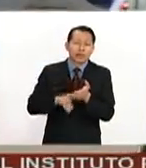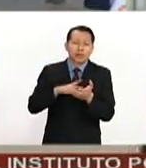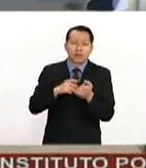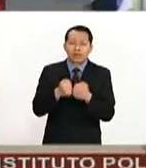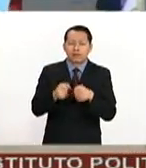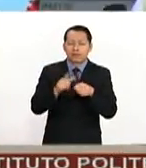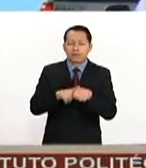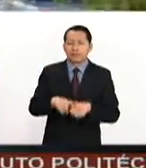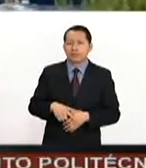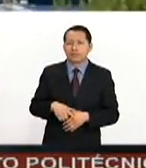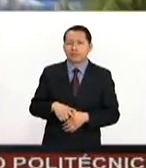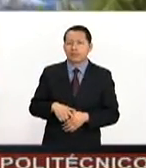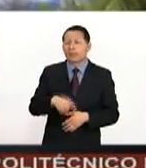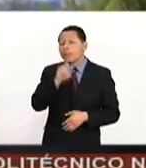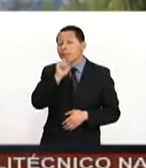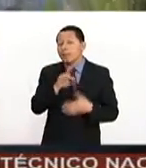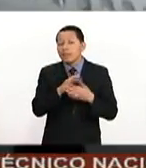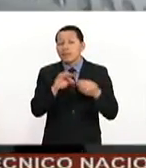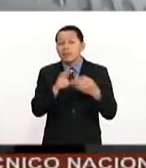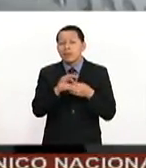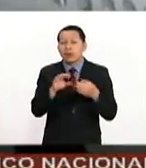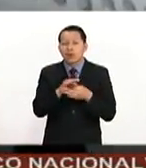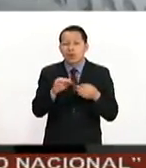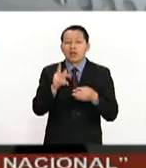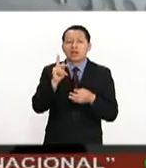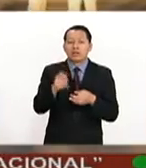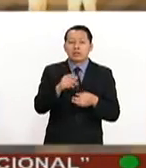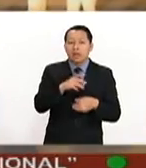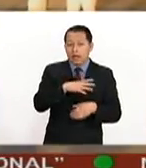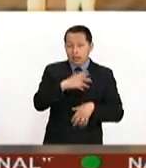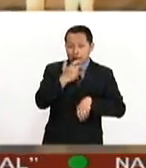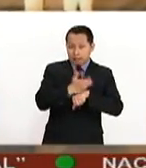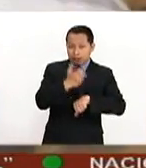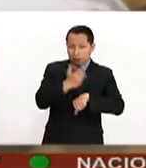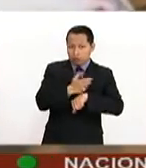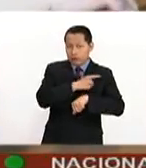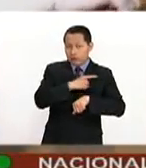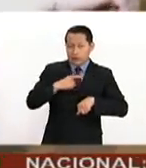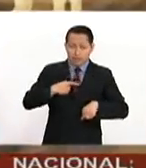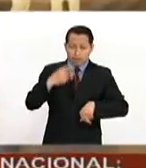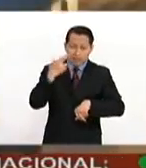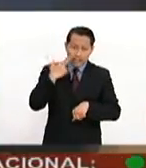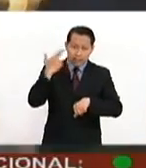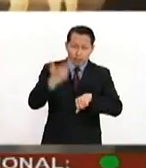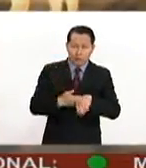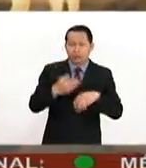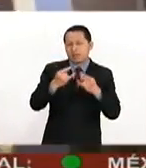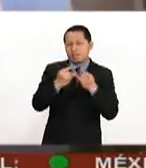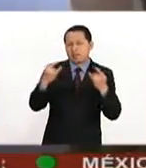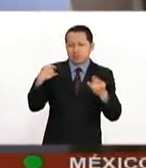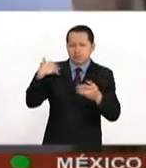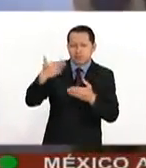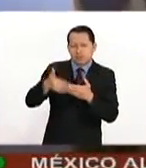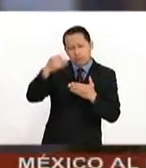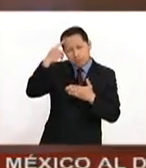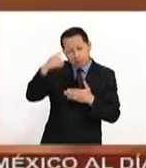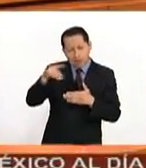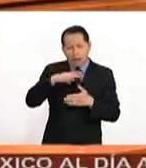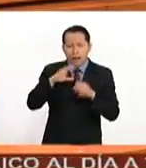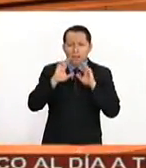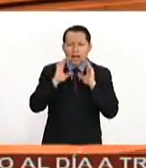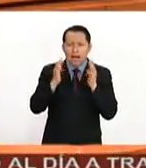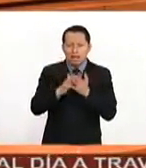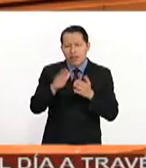Asimismo, señaló que Estados Unidos debe asumir su responsabilidad histórica en el combate al narcotráfico.